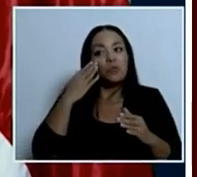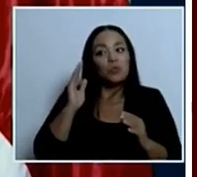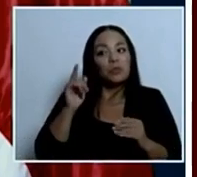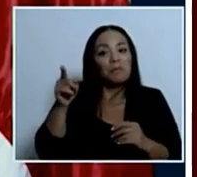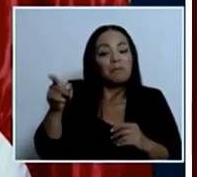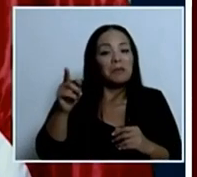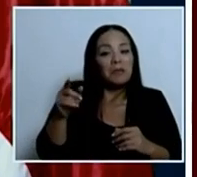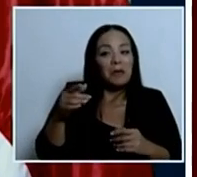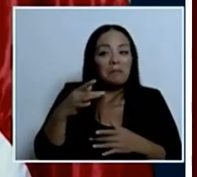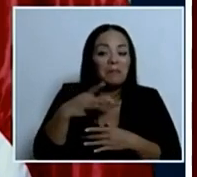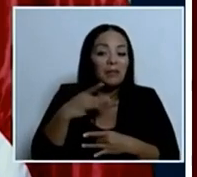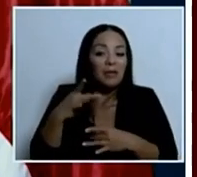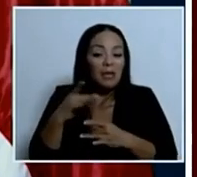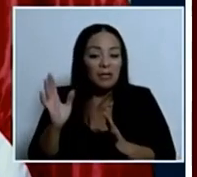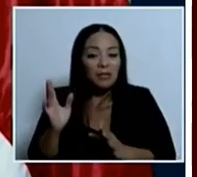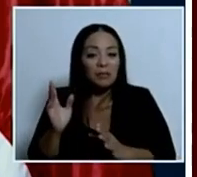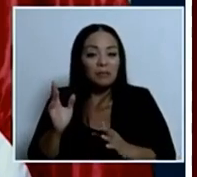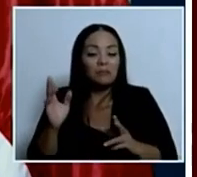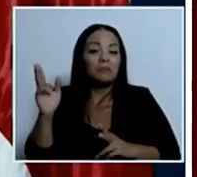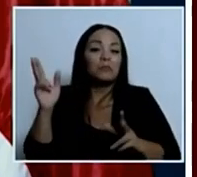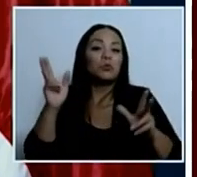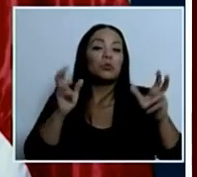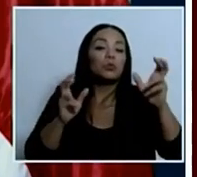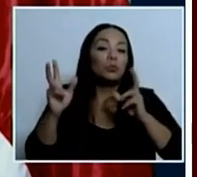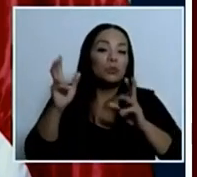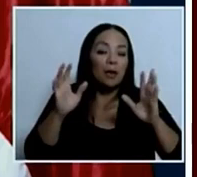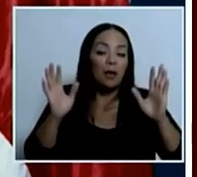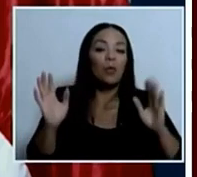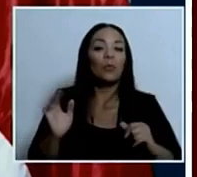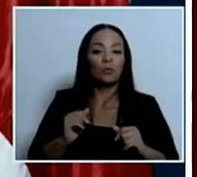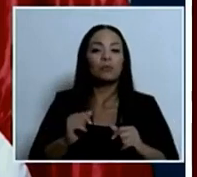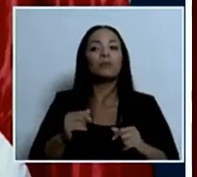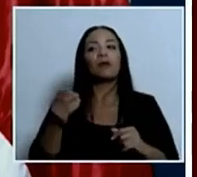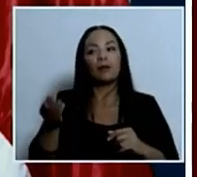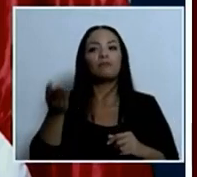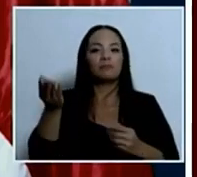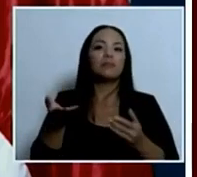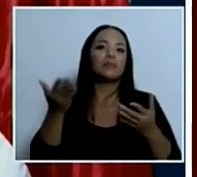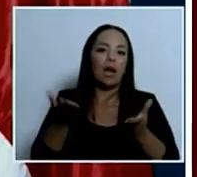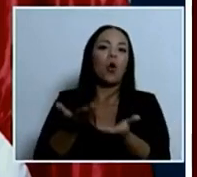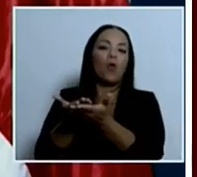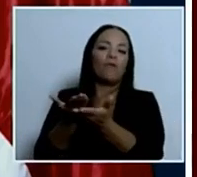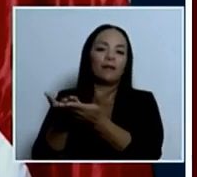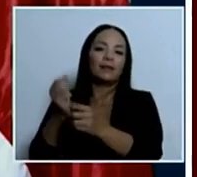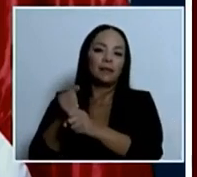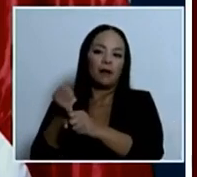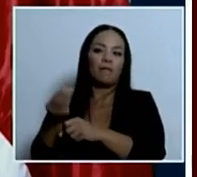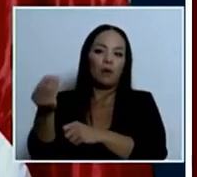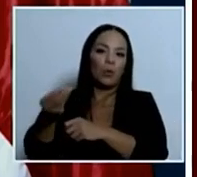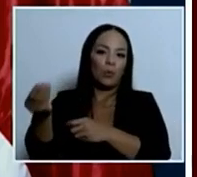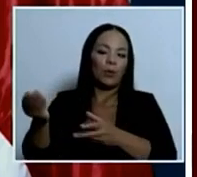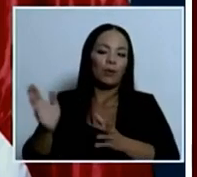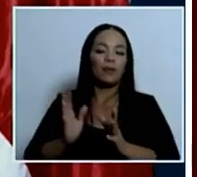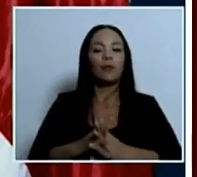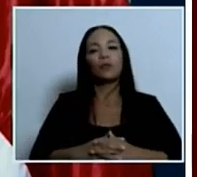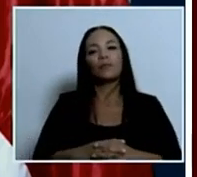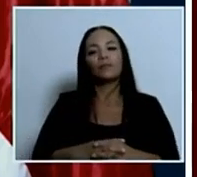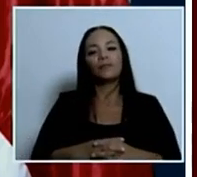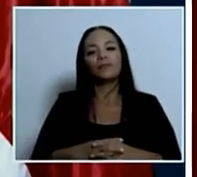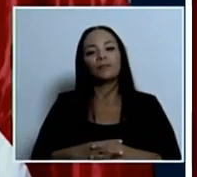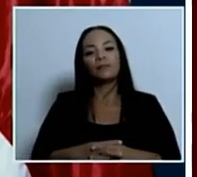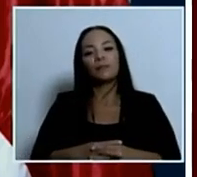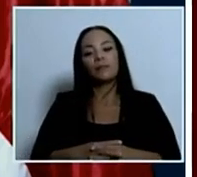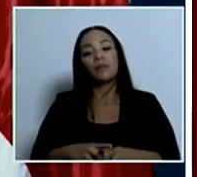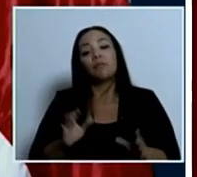medios sociales en redes sociales que tiene varias ofertas de trabajo etcétera y si hubiese una oportunidad